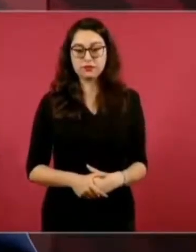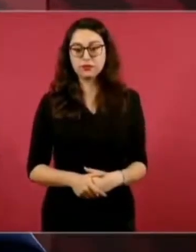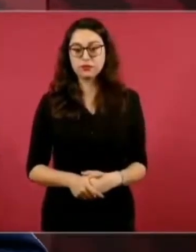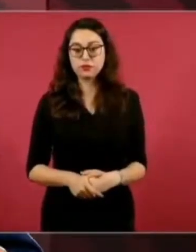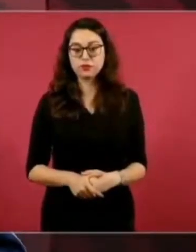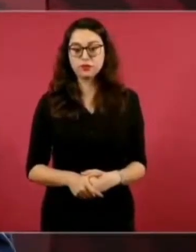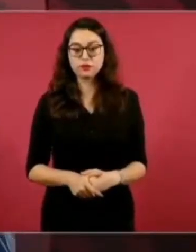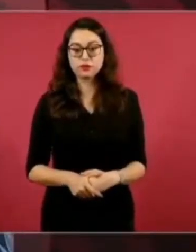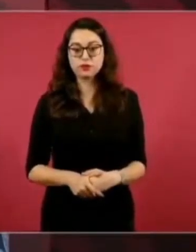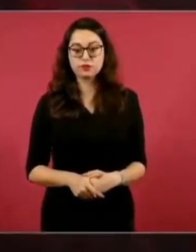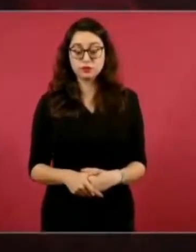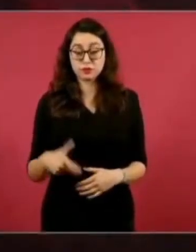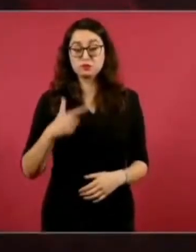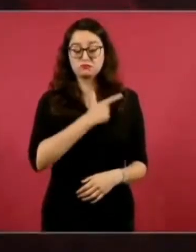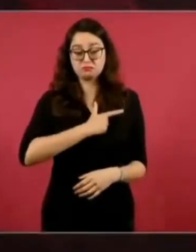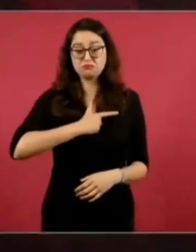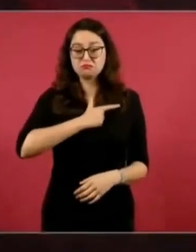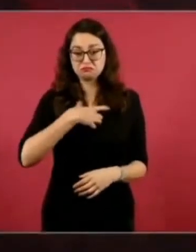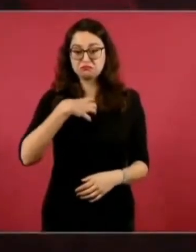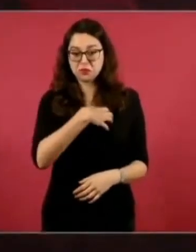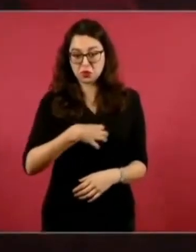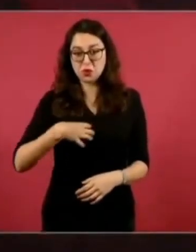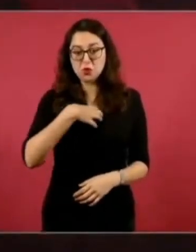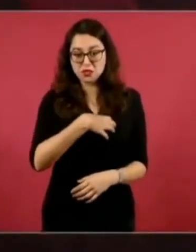muy contentos. Y adelante, vamos con…